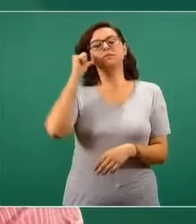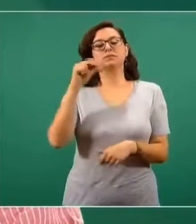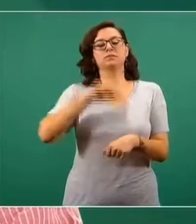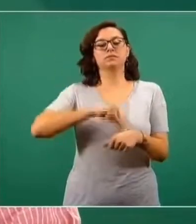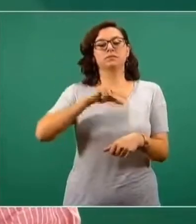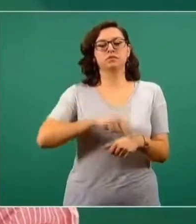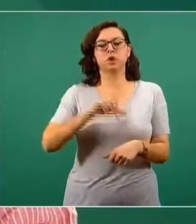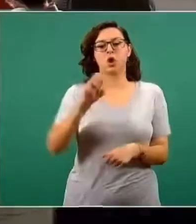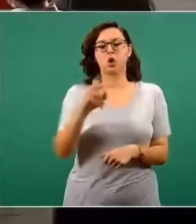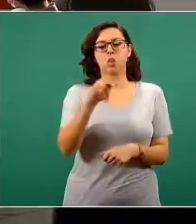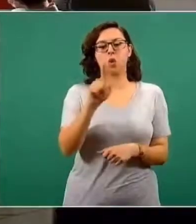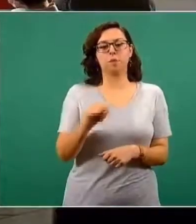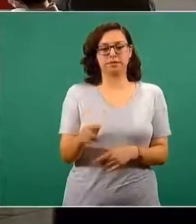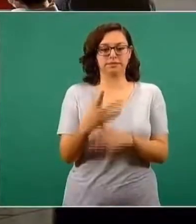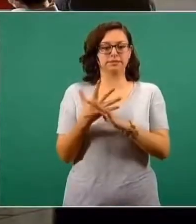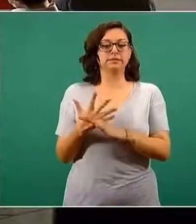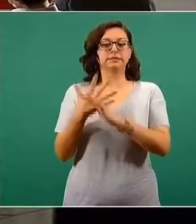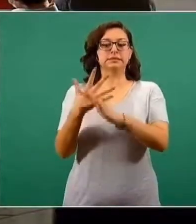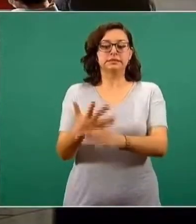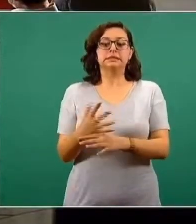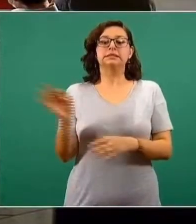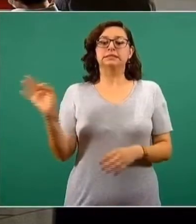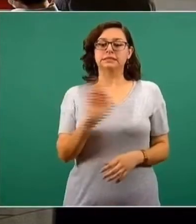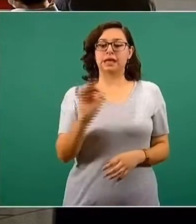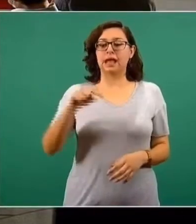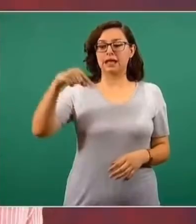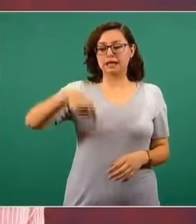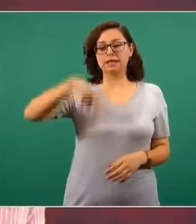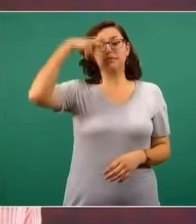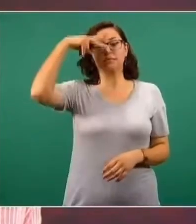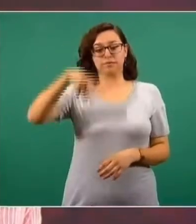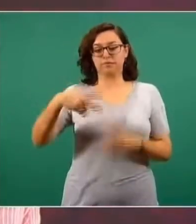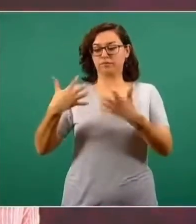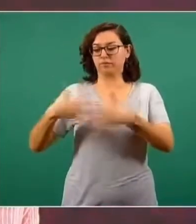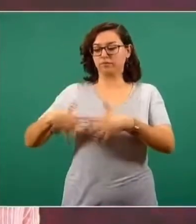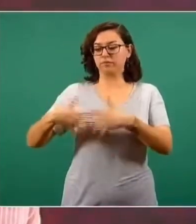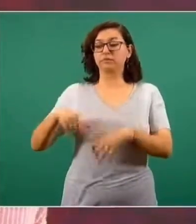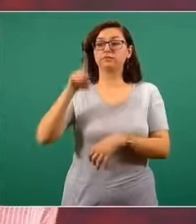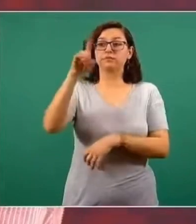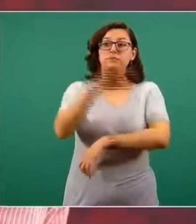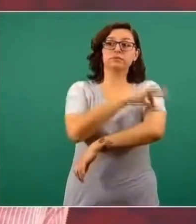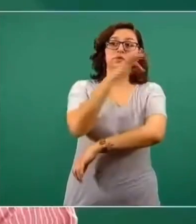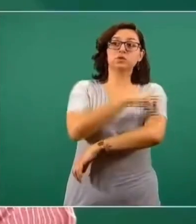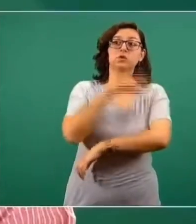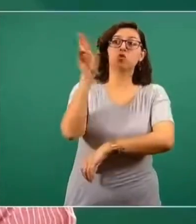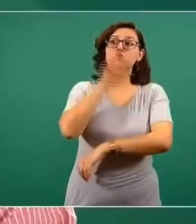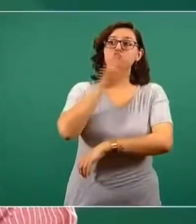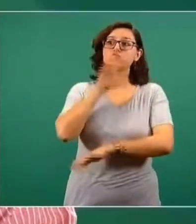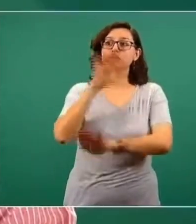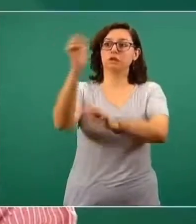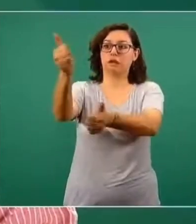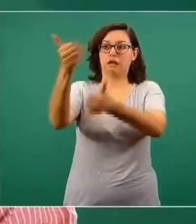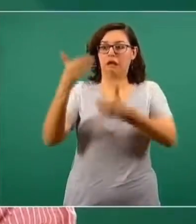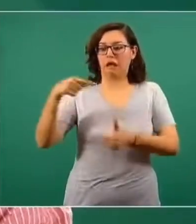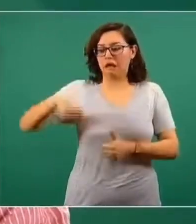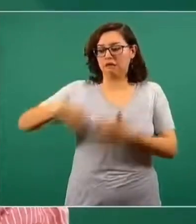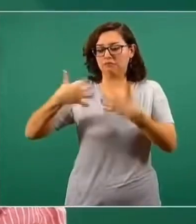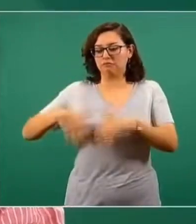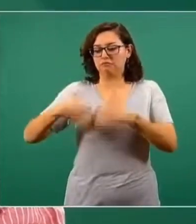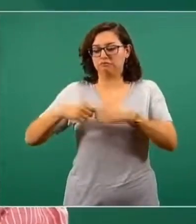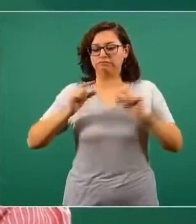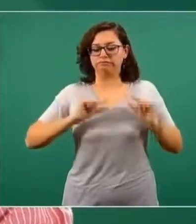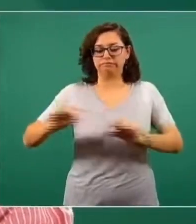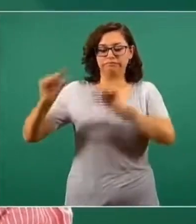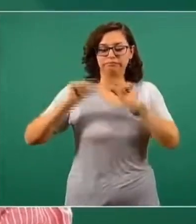que es la posibilidad de que en México se envase la vacuna Sputnik V. Este proyecto empezó desde hace varios